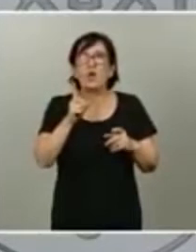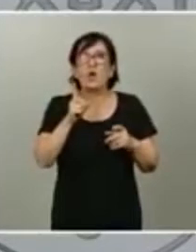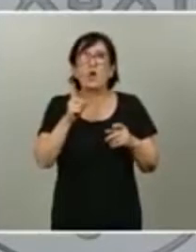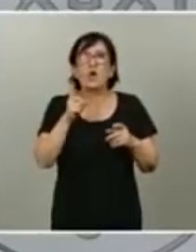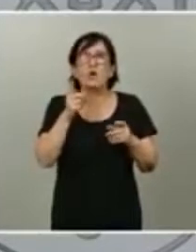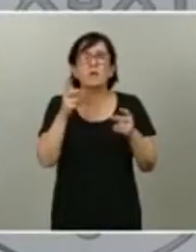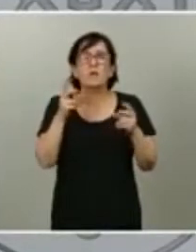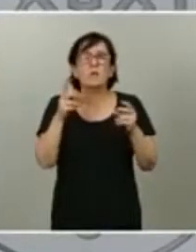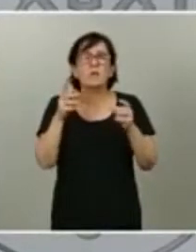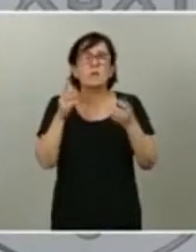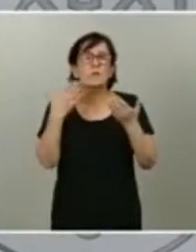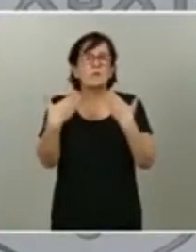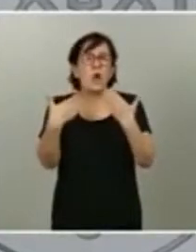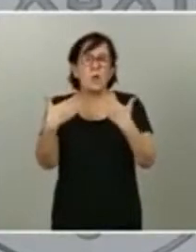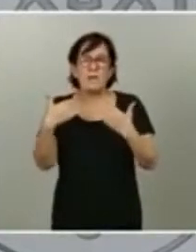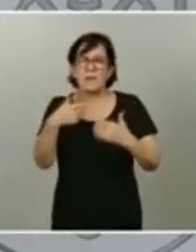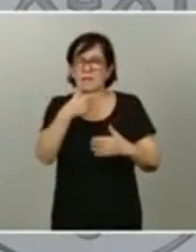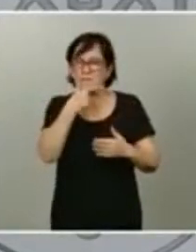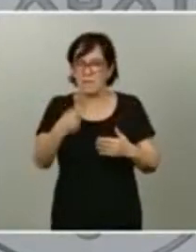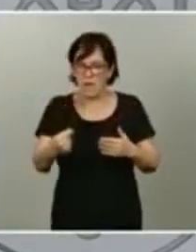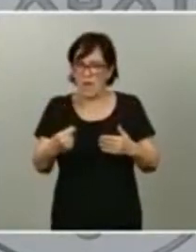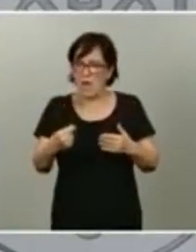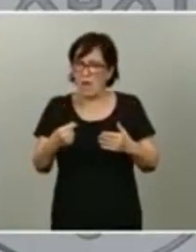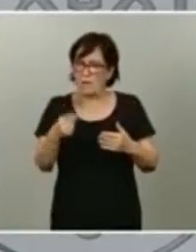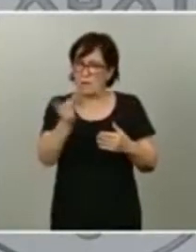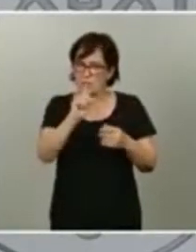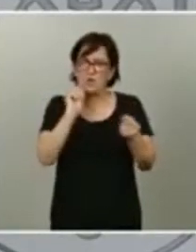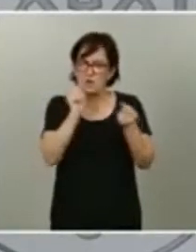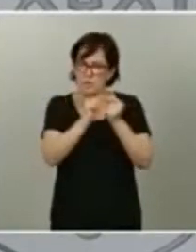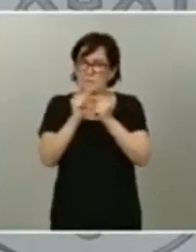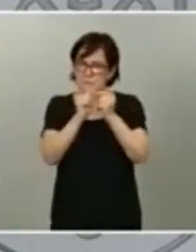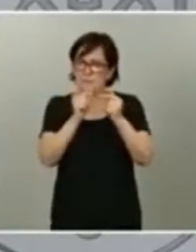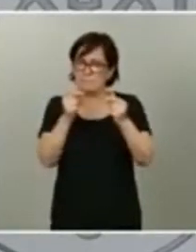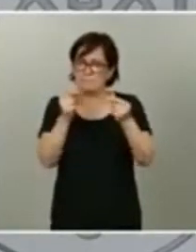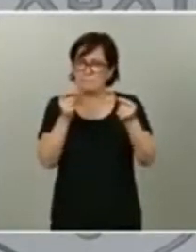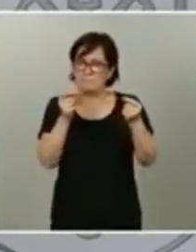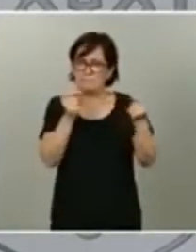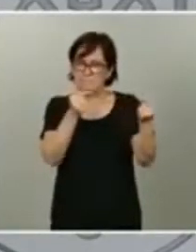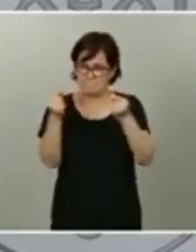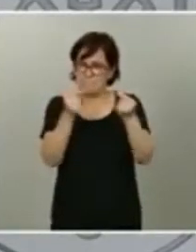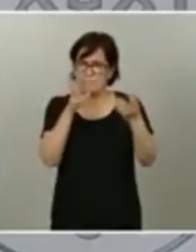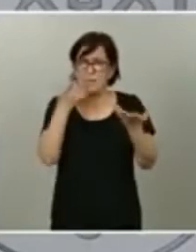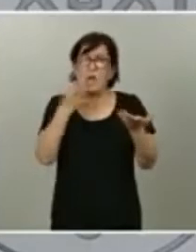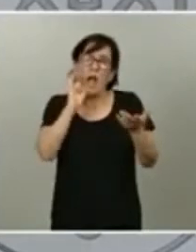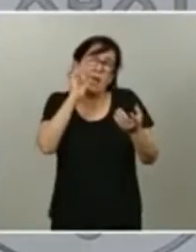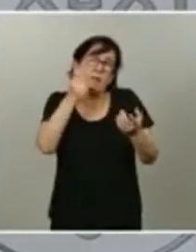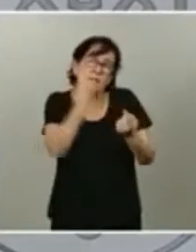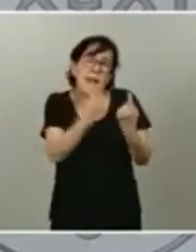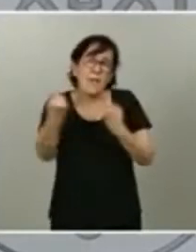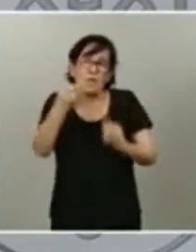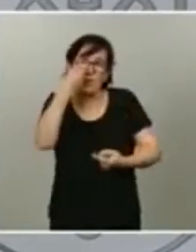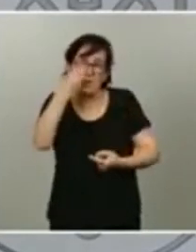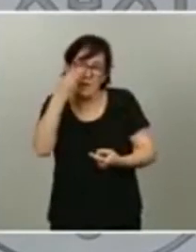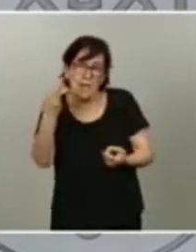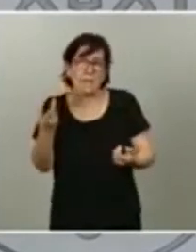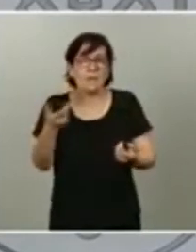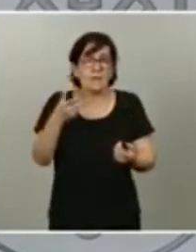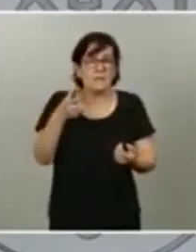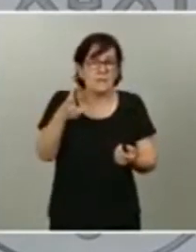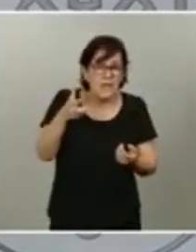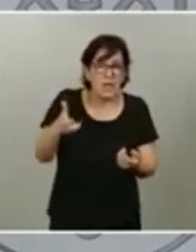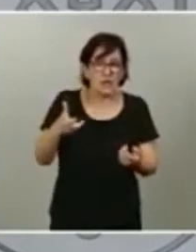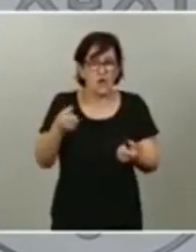discusión no exenta de complejidad porque hay por supuesto pues intereses lógicos legítimos económicos para que la